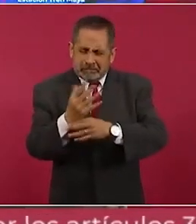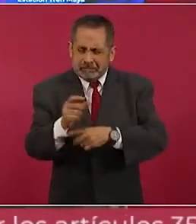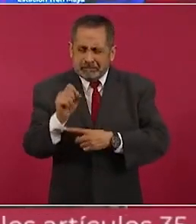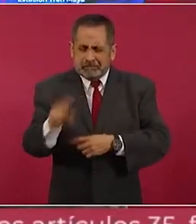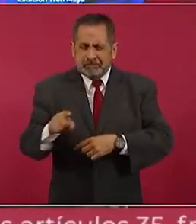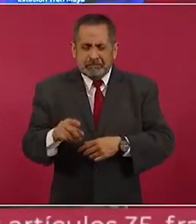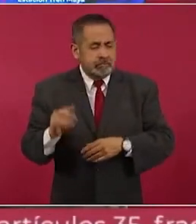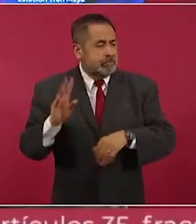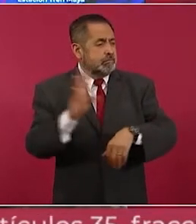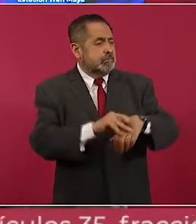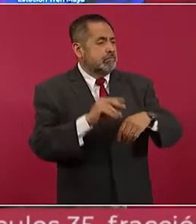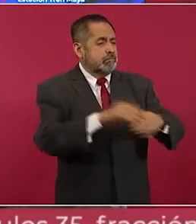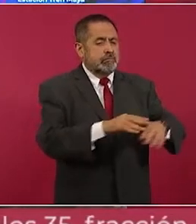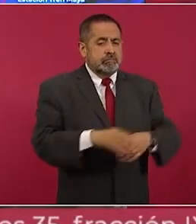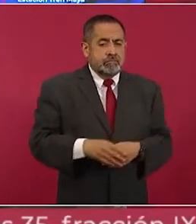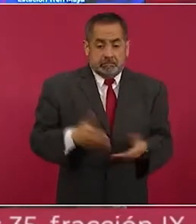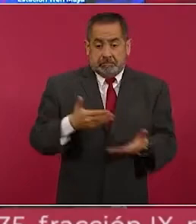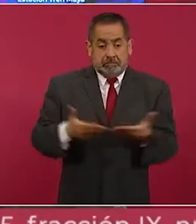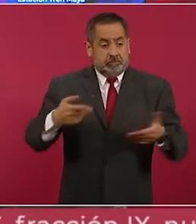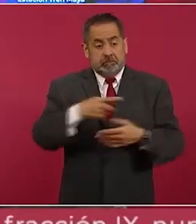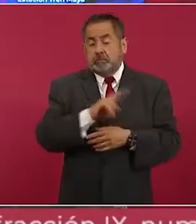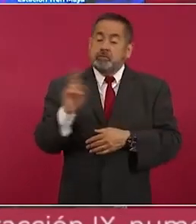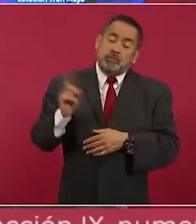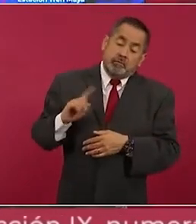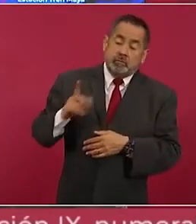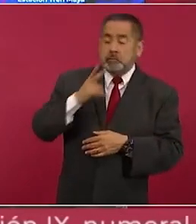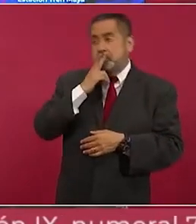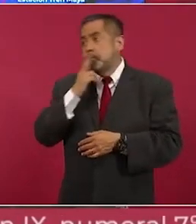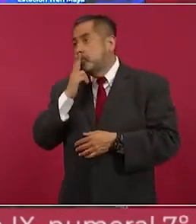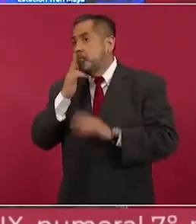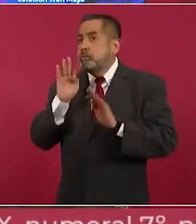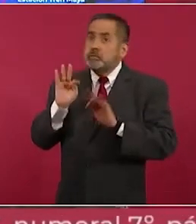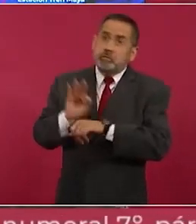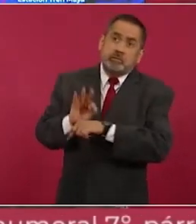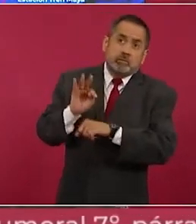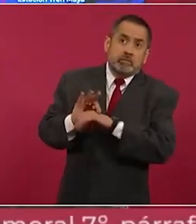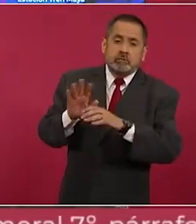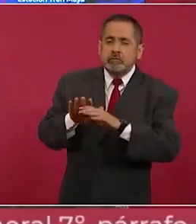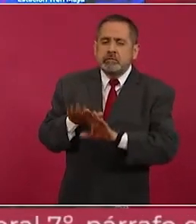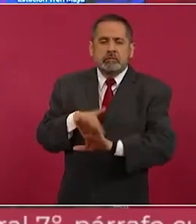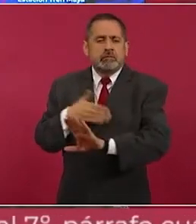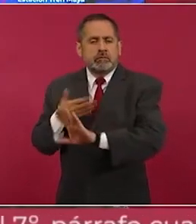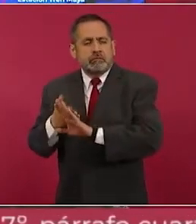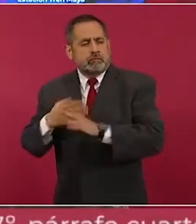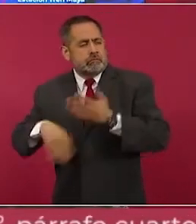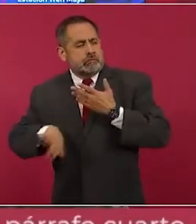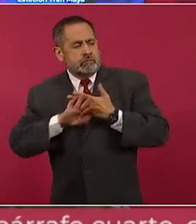combativos defensores del medio ambiente, de lo que hacemos nosotros?